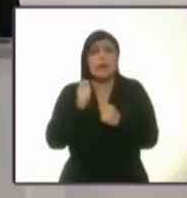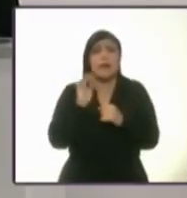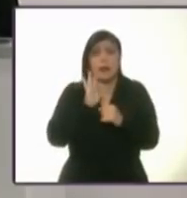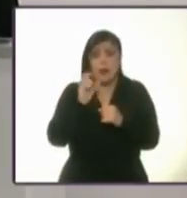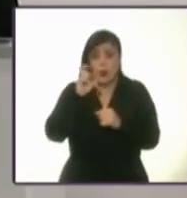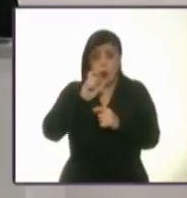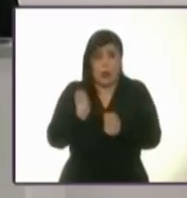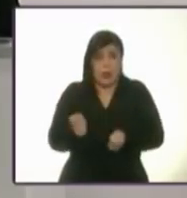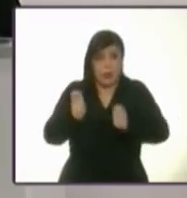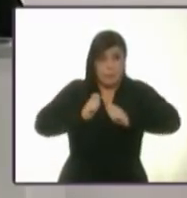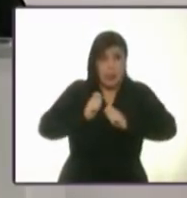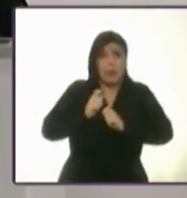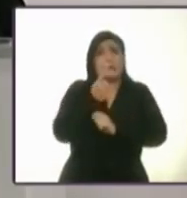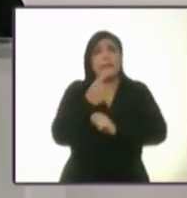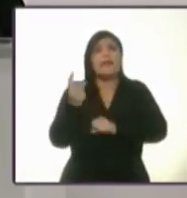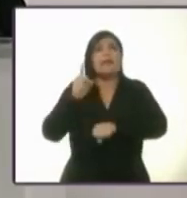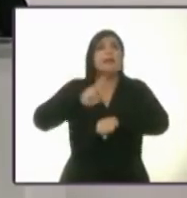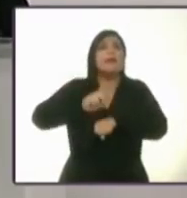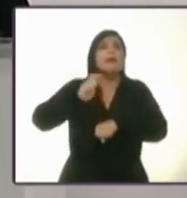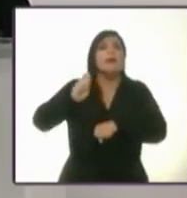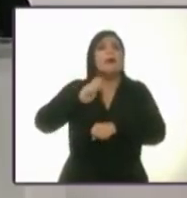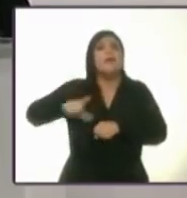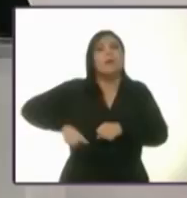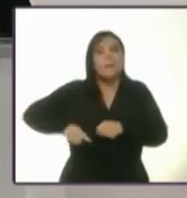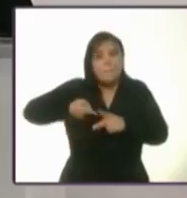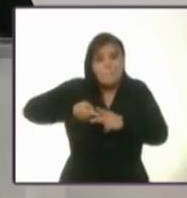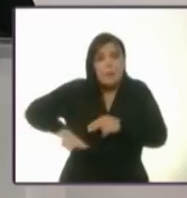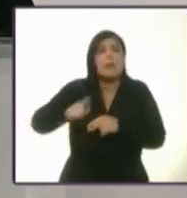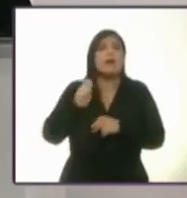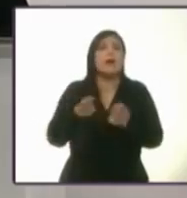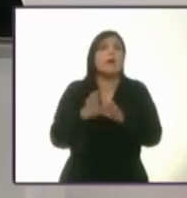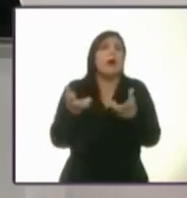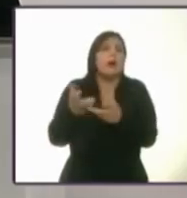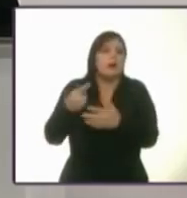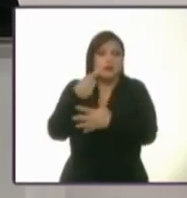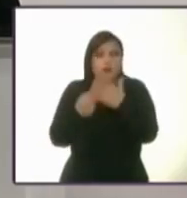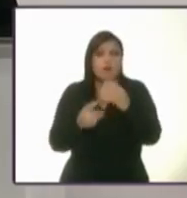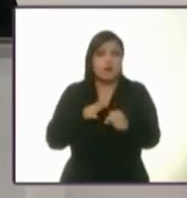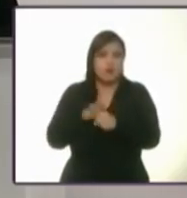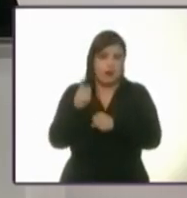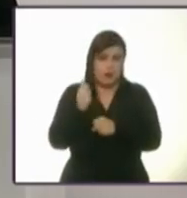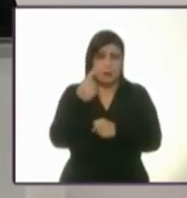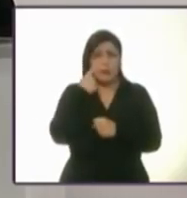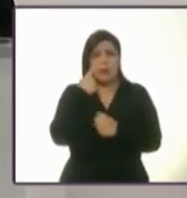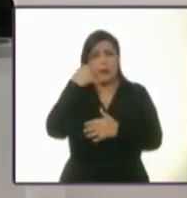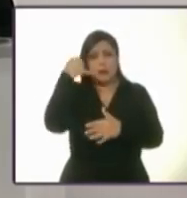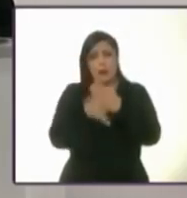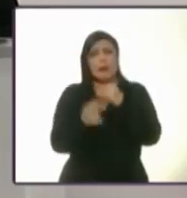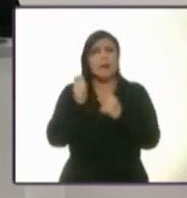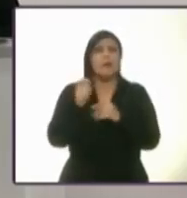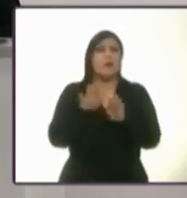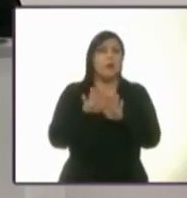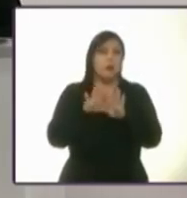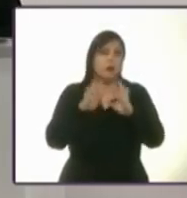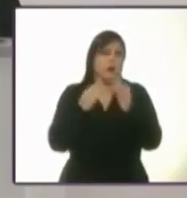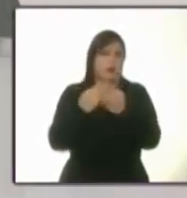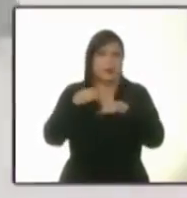primeros cien días de gobierno. Vamos a ver a profundidad la mecánica de este debate.